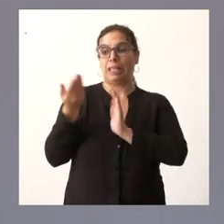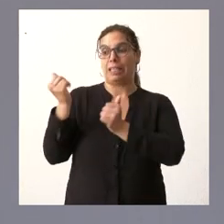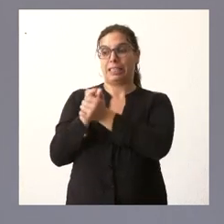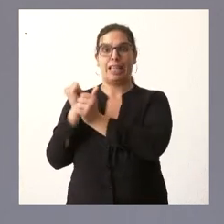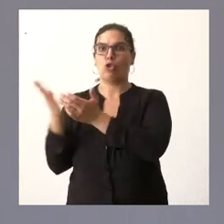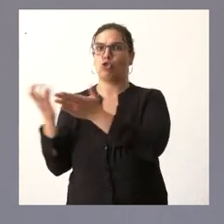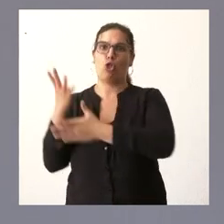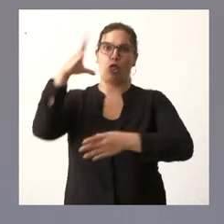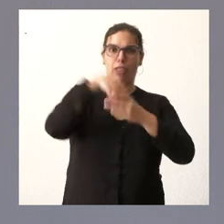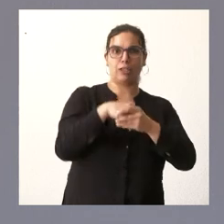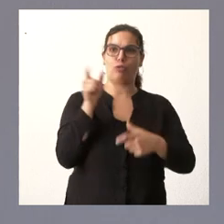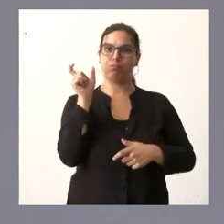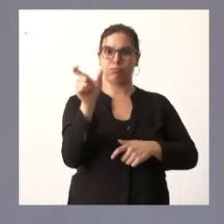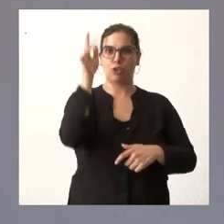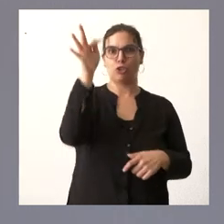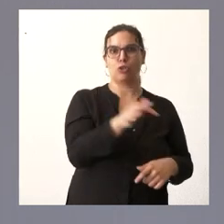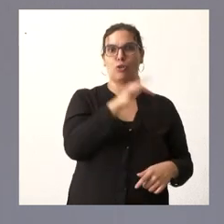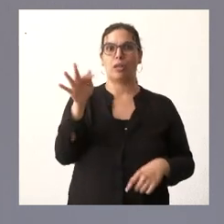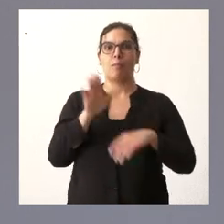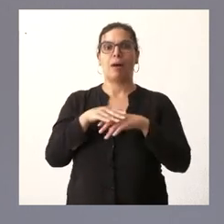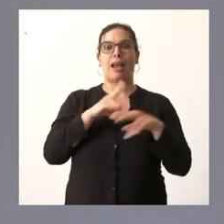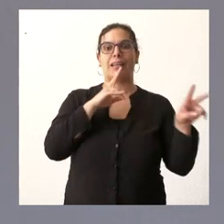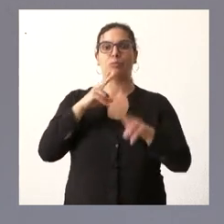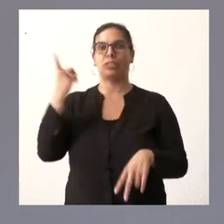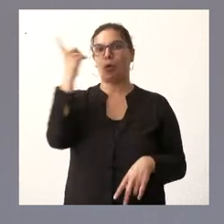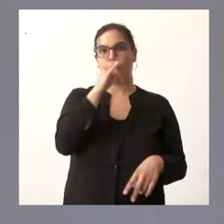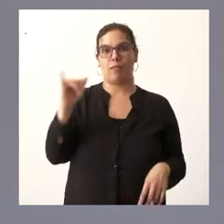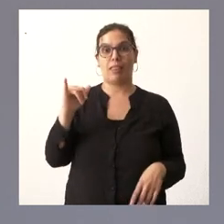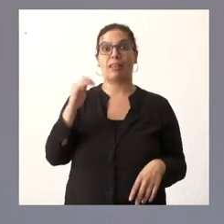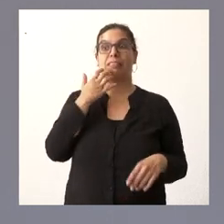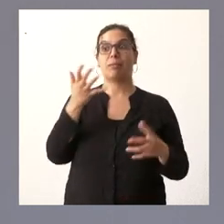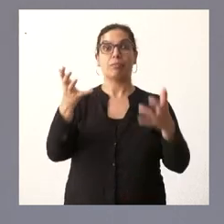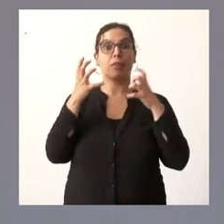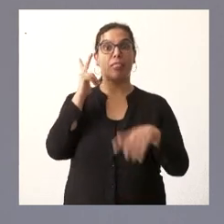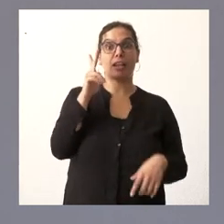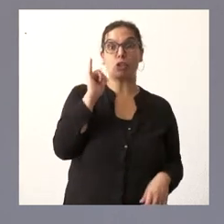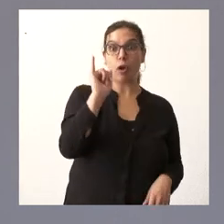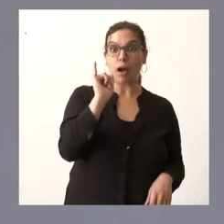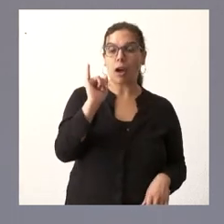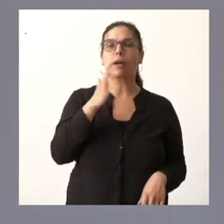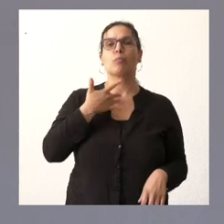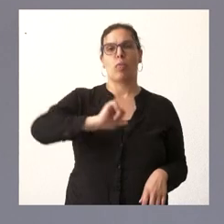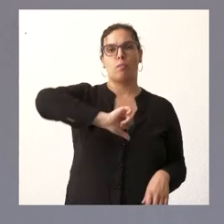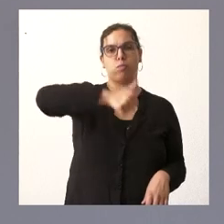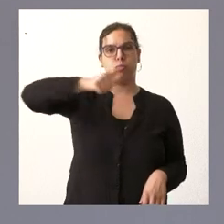y por tanto que todos los beneficiarios de las ayudas pudieran recibir esa concesión favorable si cumplían las